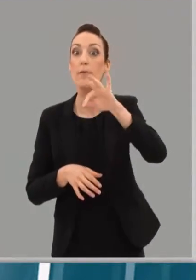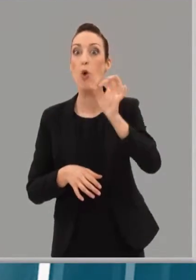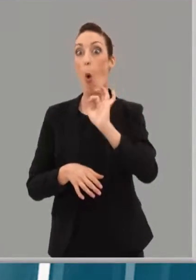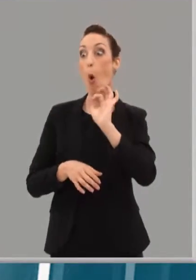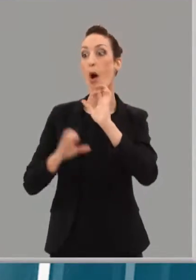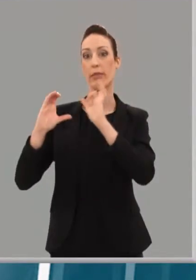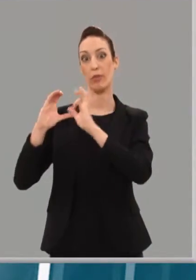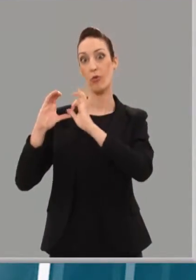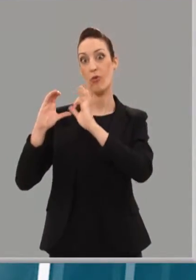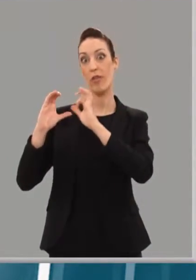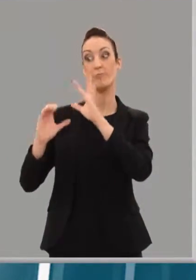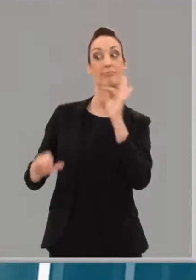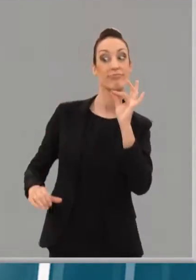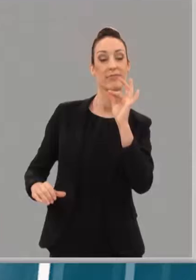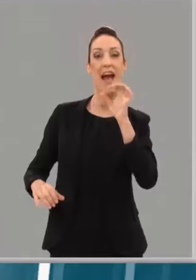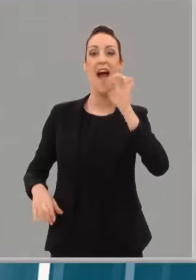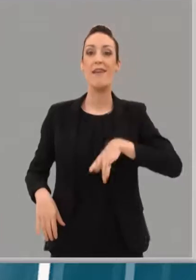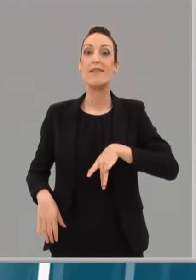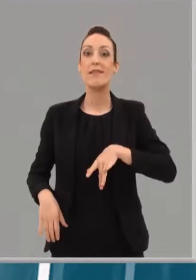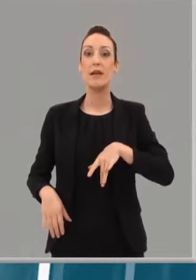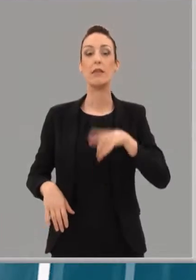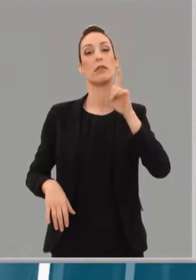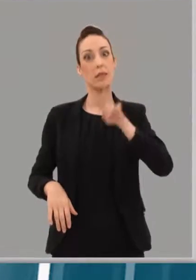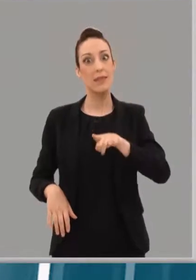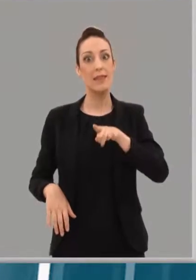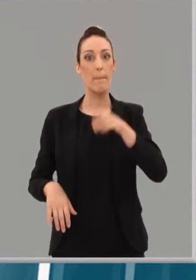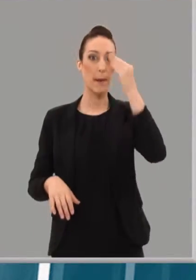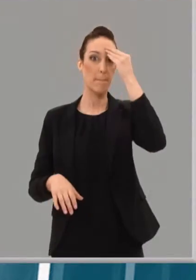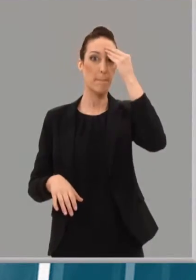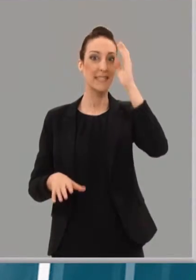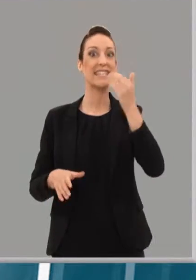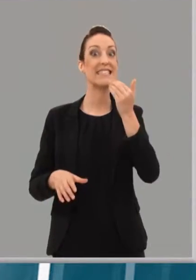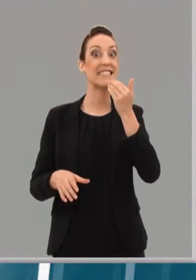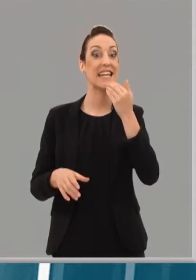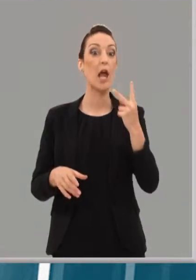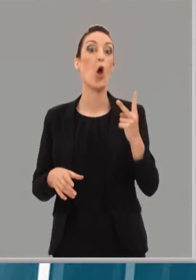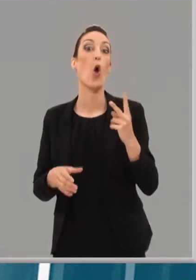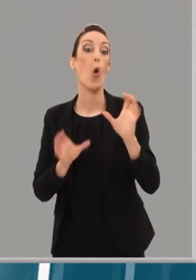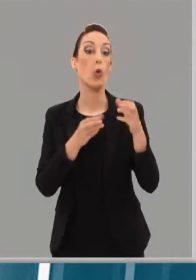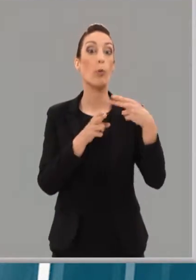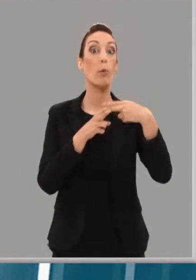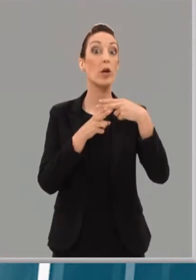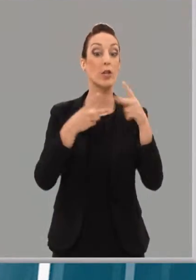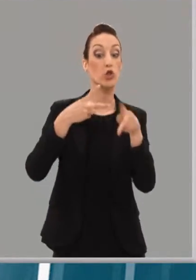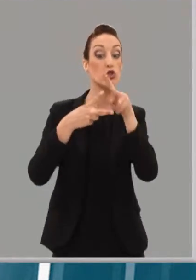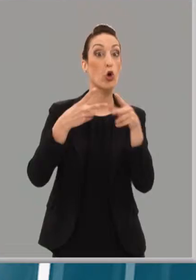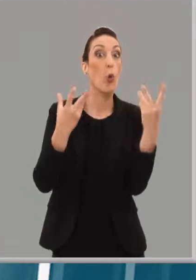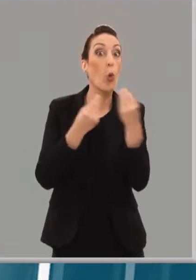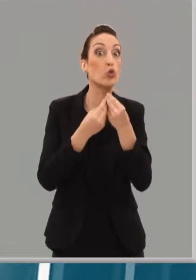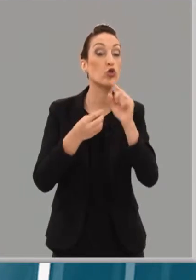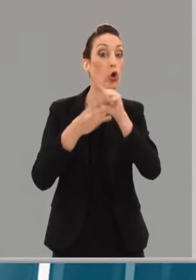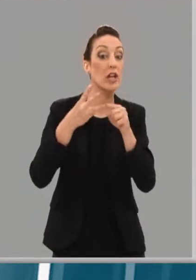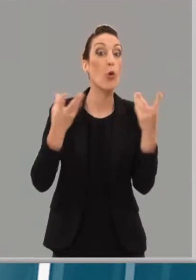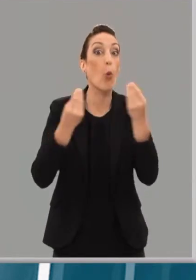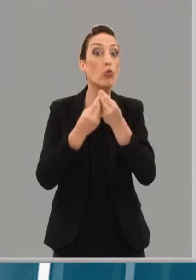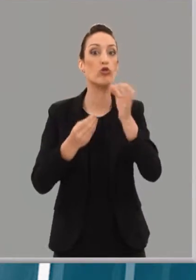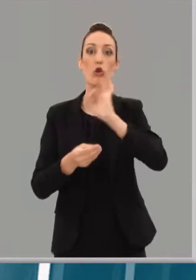Ciudadanos. Será importante también saber si deciden gobernar en coalición o dar el paso, hacerlo de nuevo tan solo con un pacto de